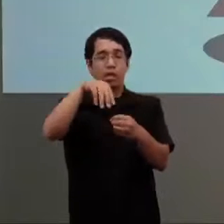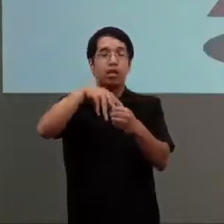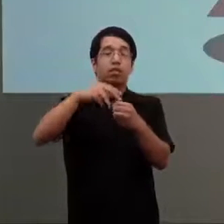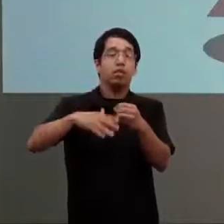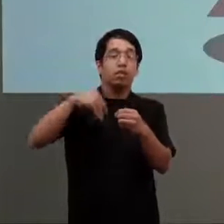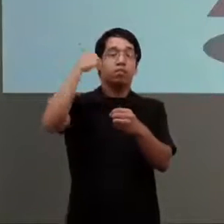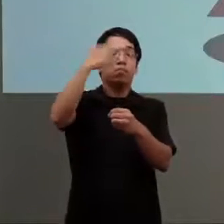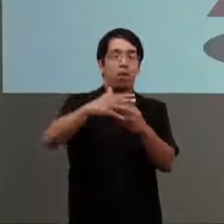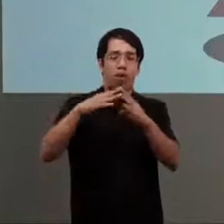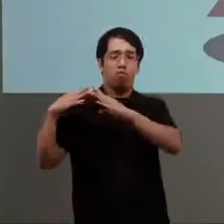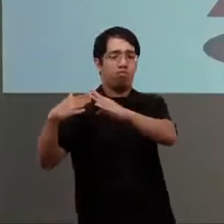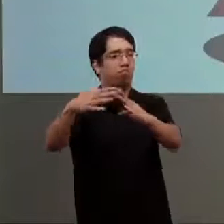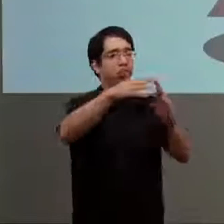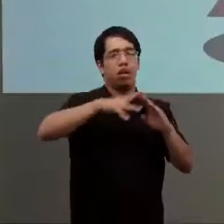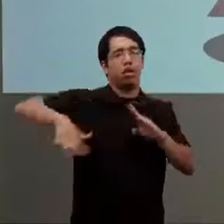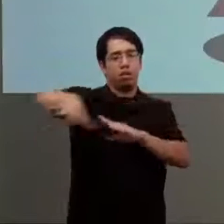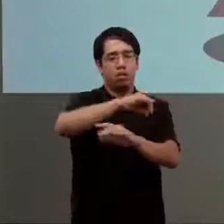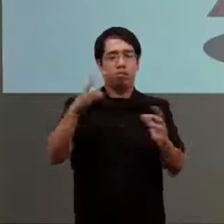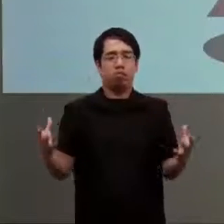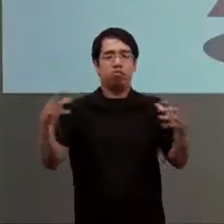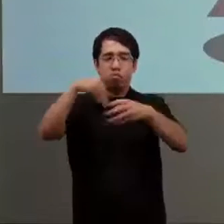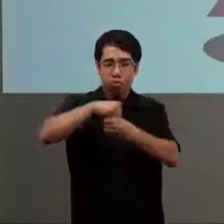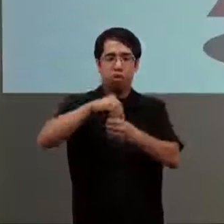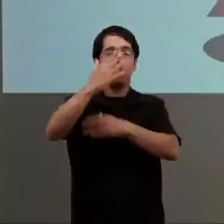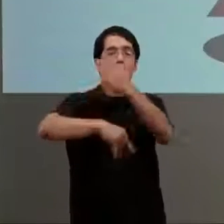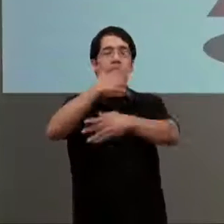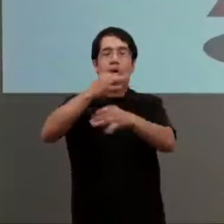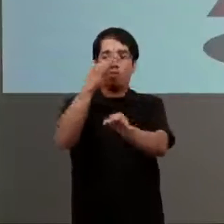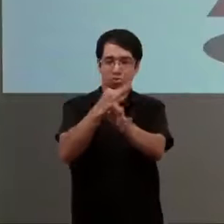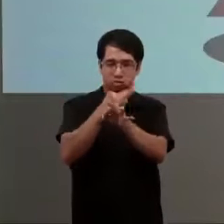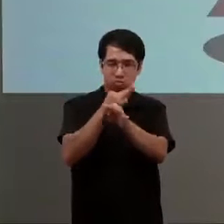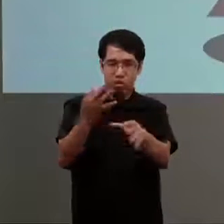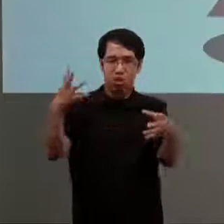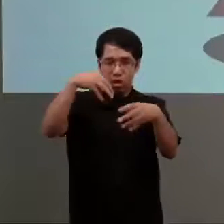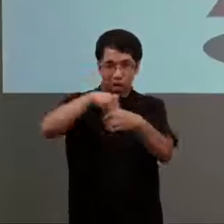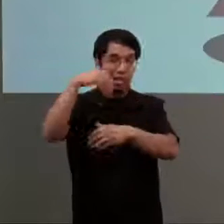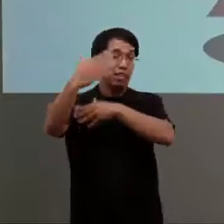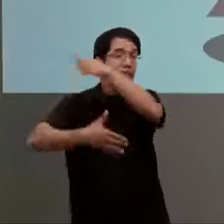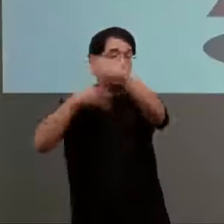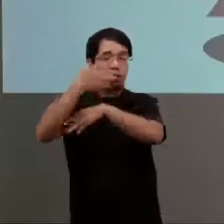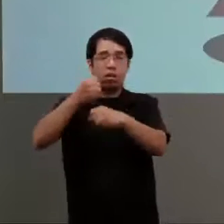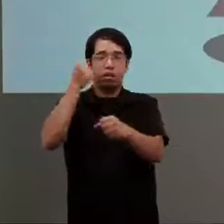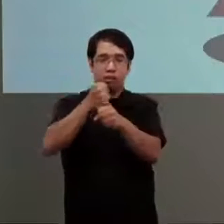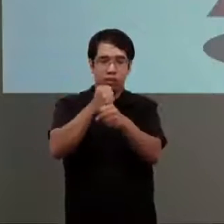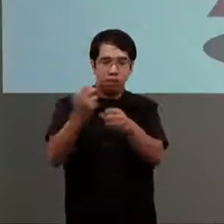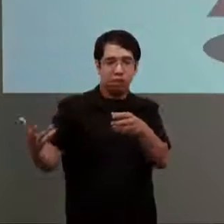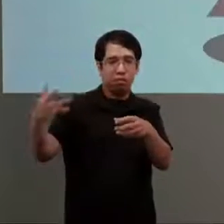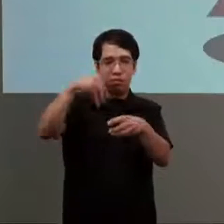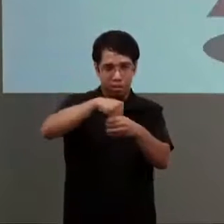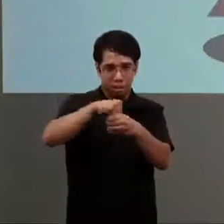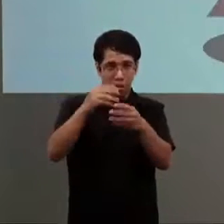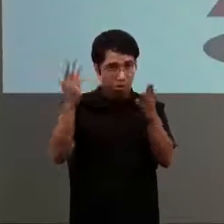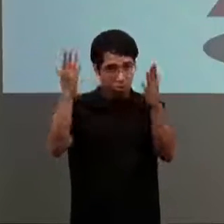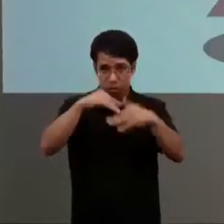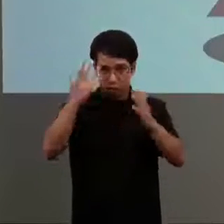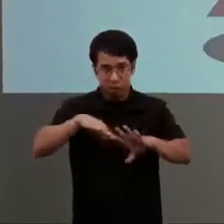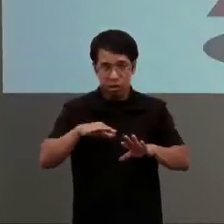comunidad más tarde la escuela luego en lo laboral entonces no hicimos rehabilitación desde este nuevo